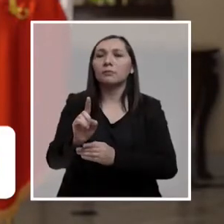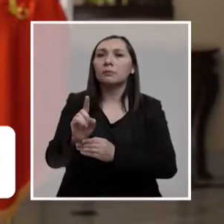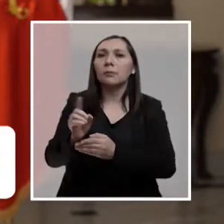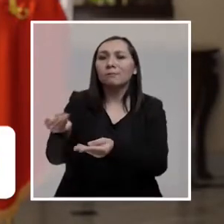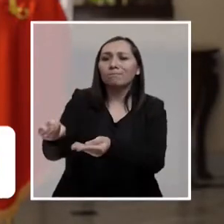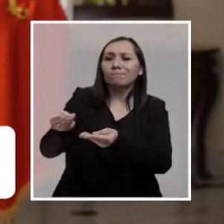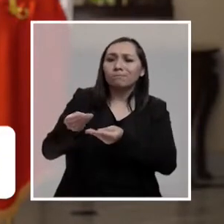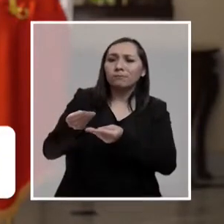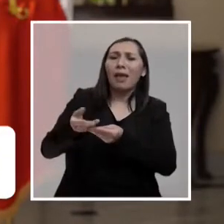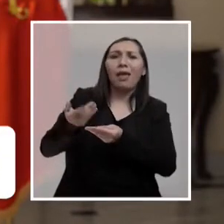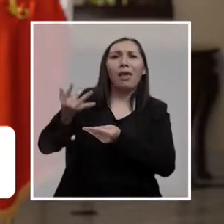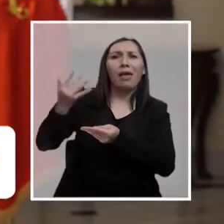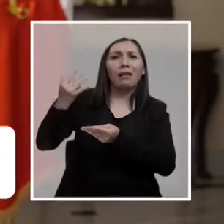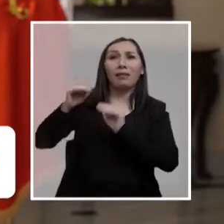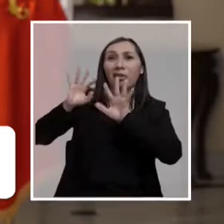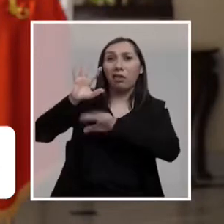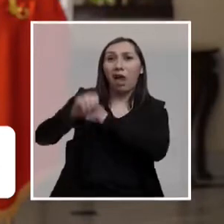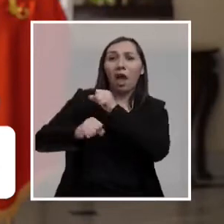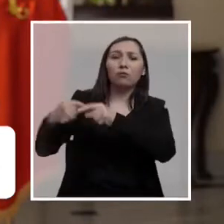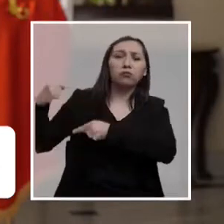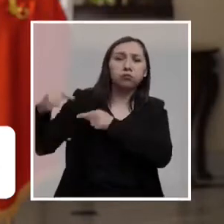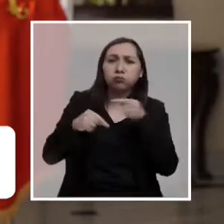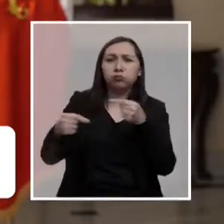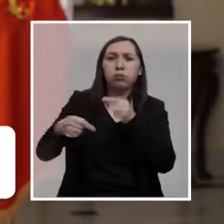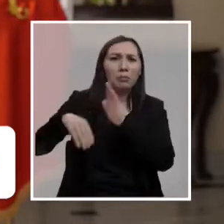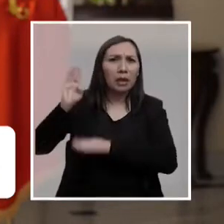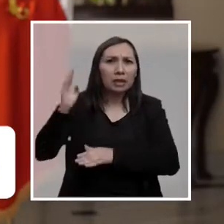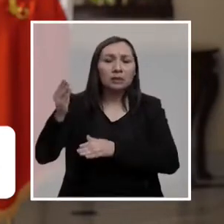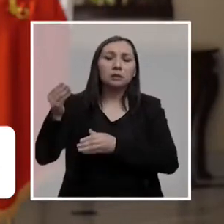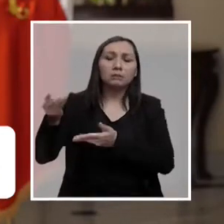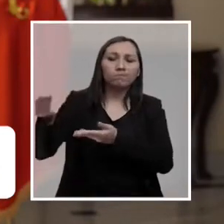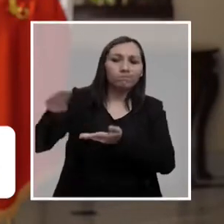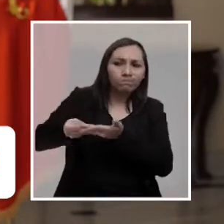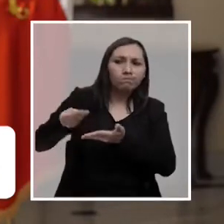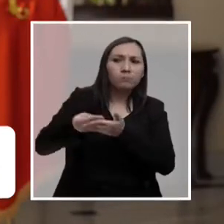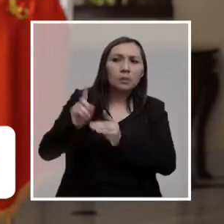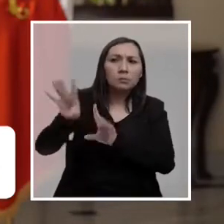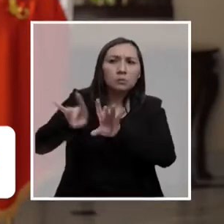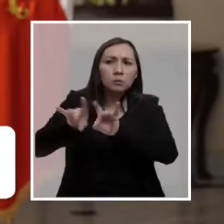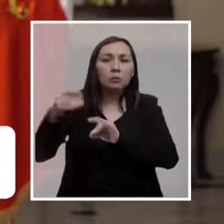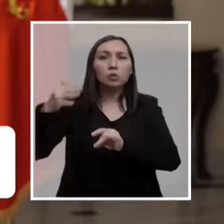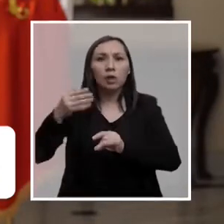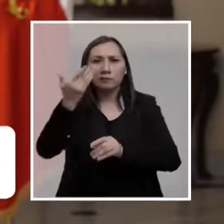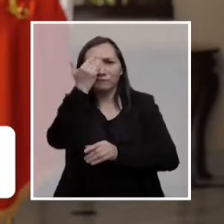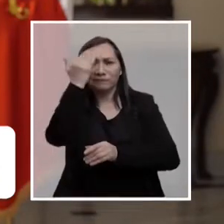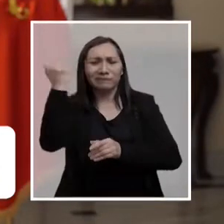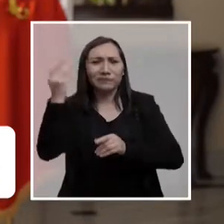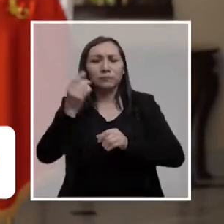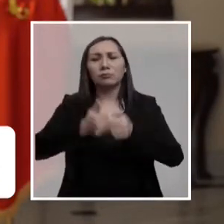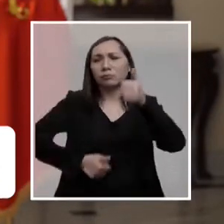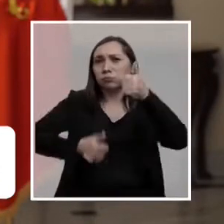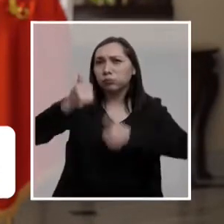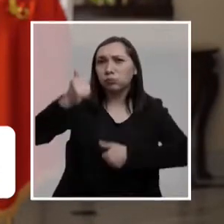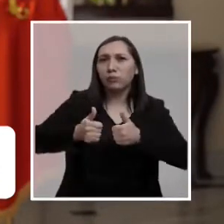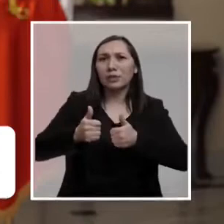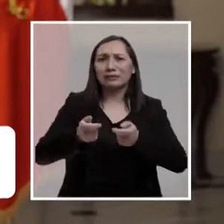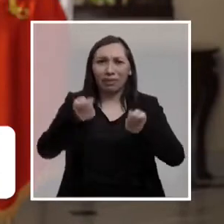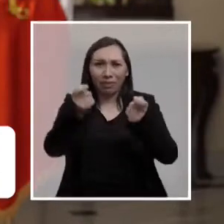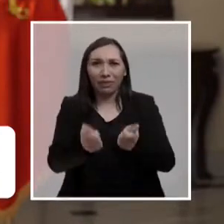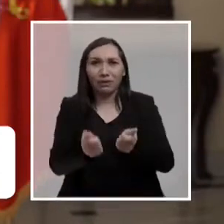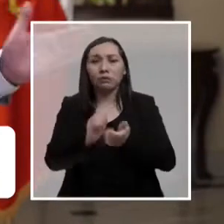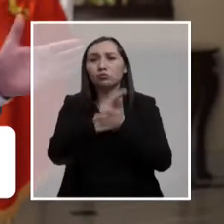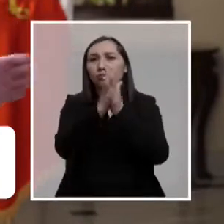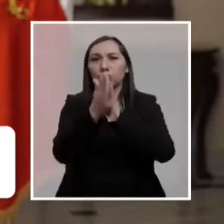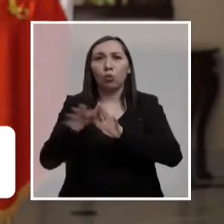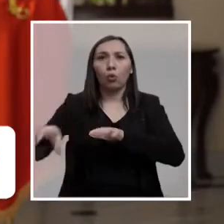el saber acumulado de más de una década de debate, además del aporte importantísimo de académicos, profesionales y expertos